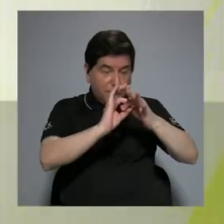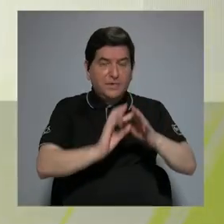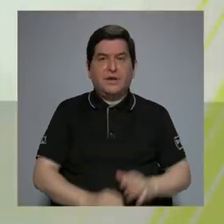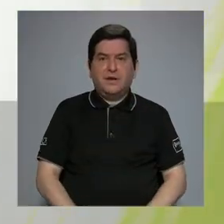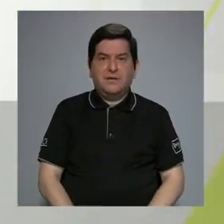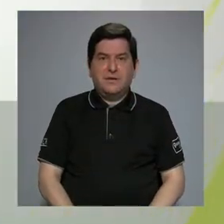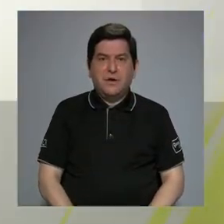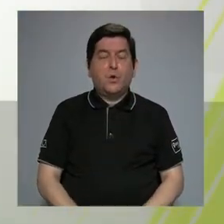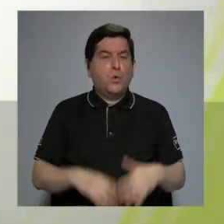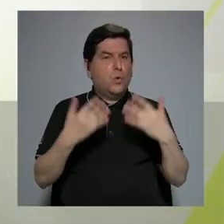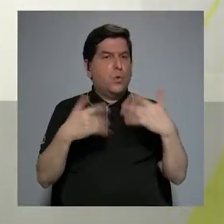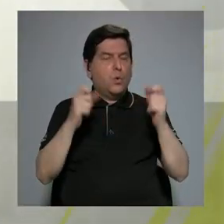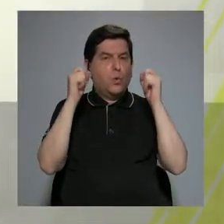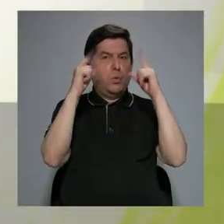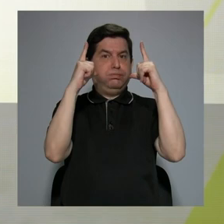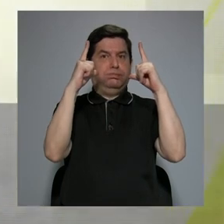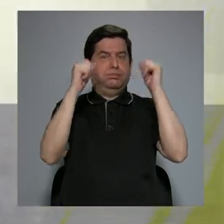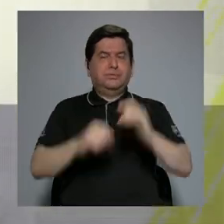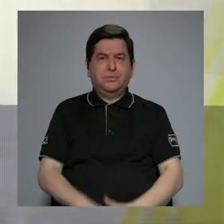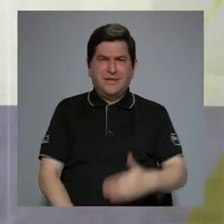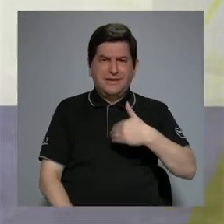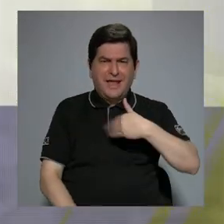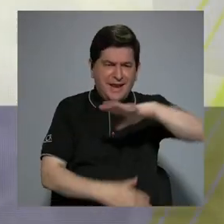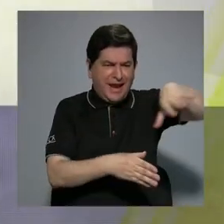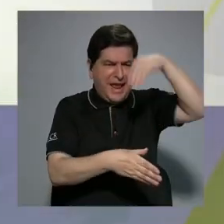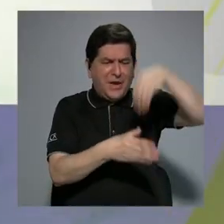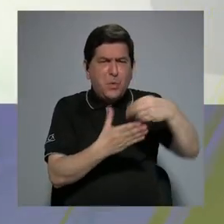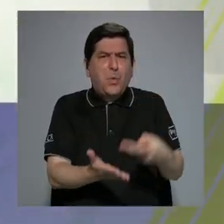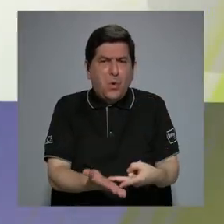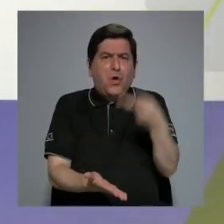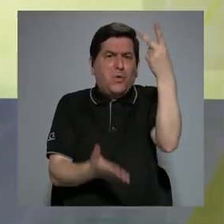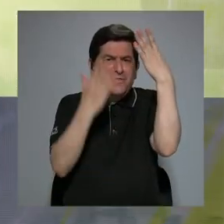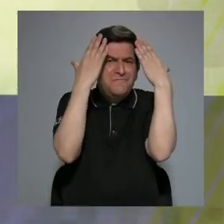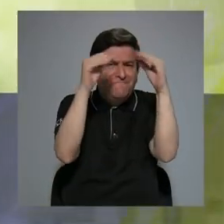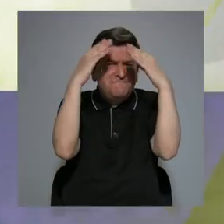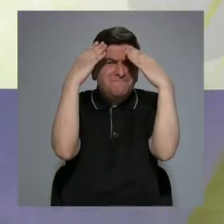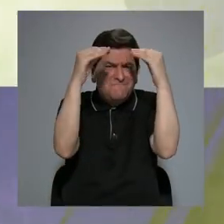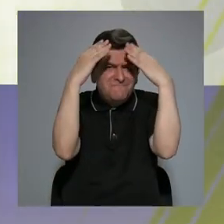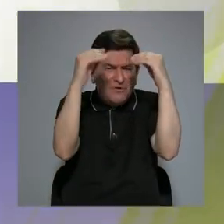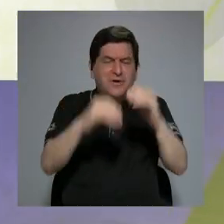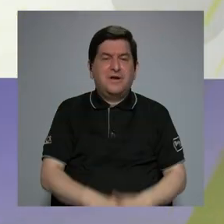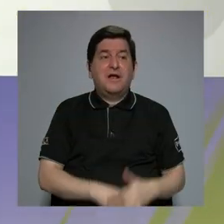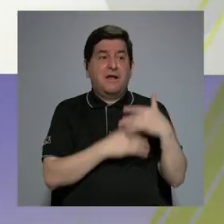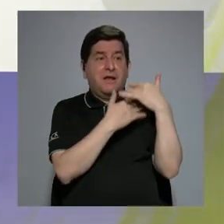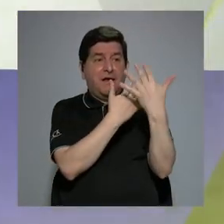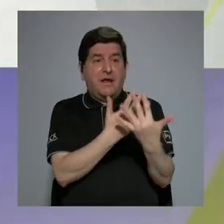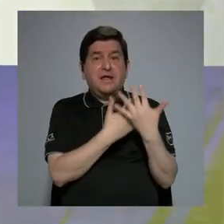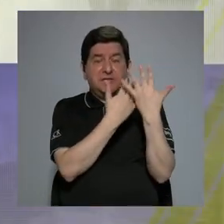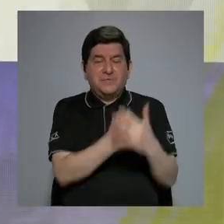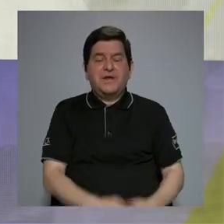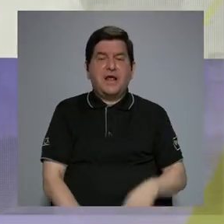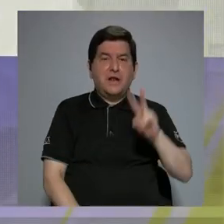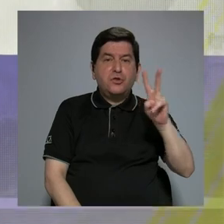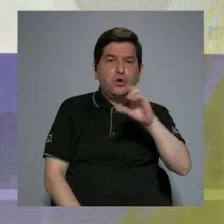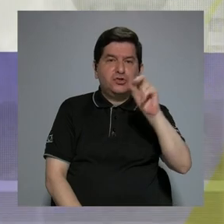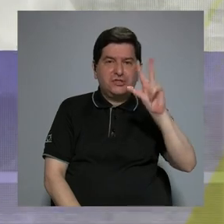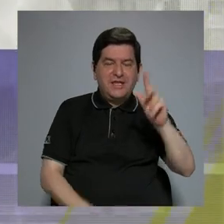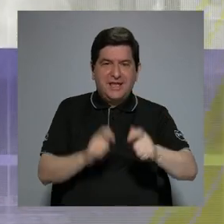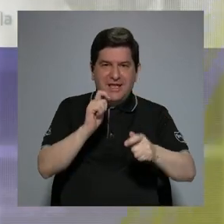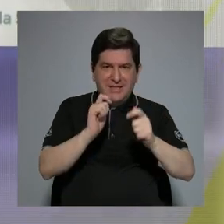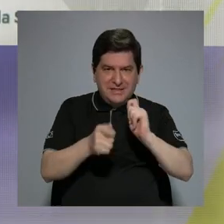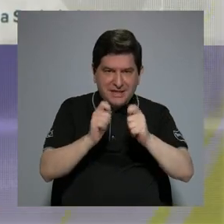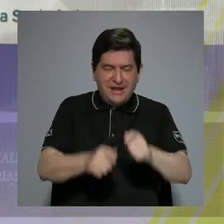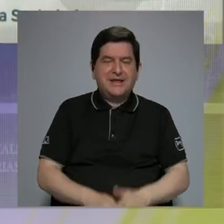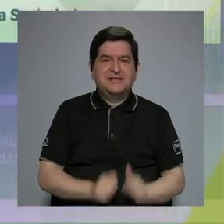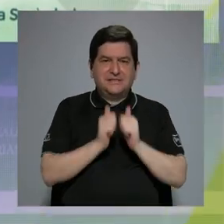increíble, tenemos un contexto muy rico de información y esperamos que este 2 y 3 de septiembre nos puedan